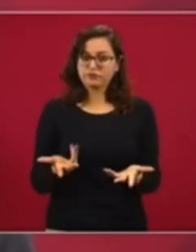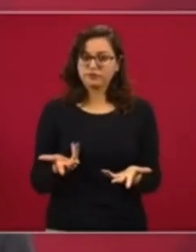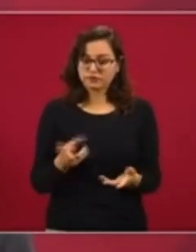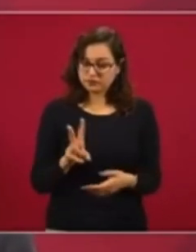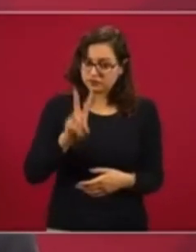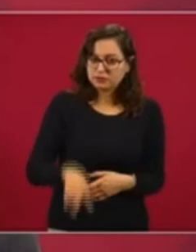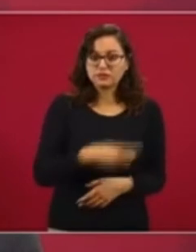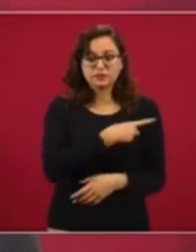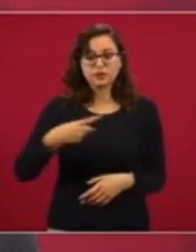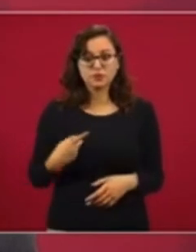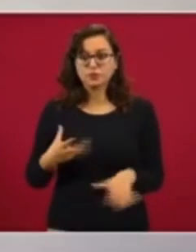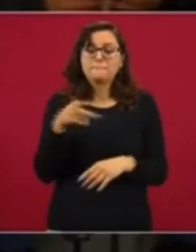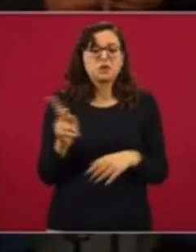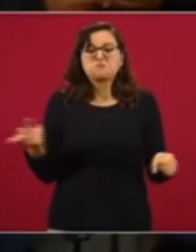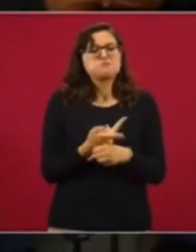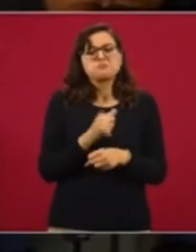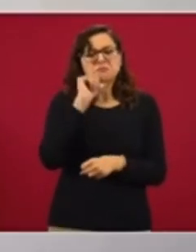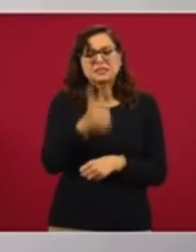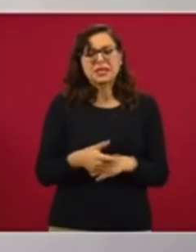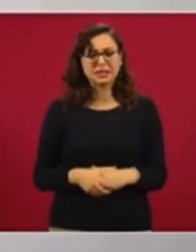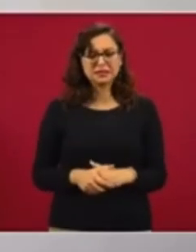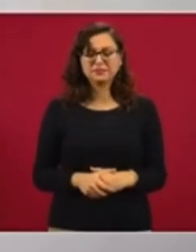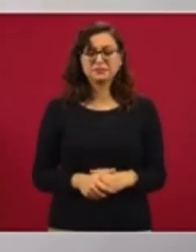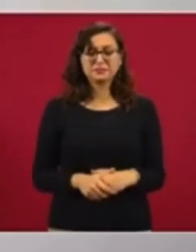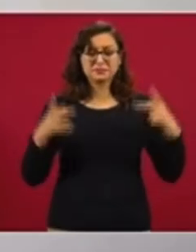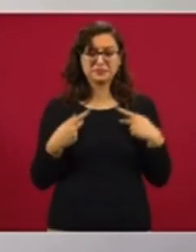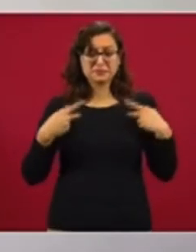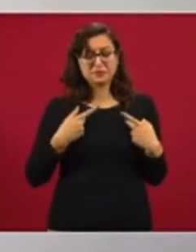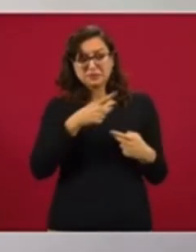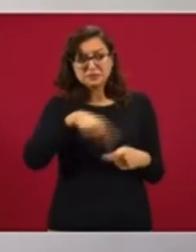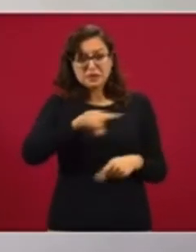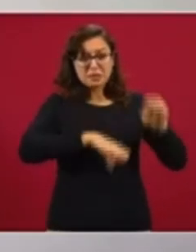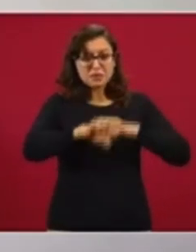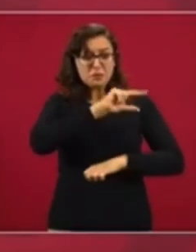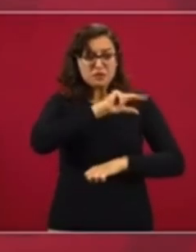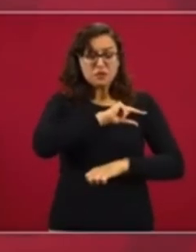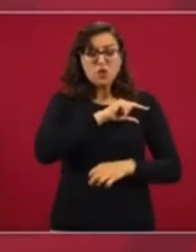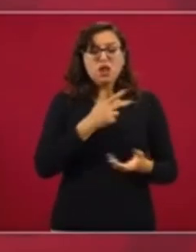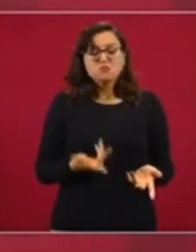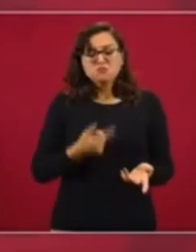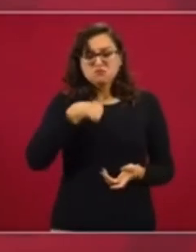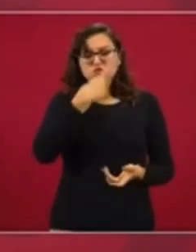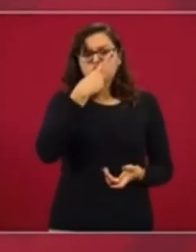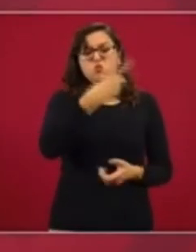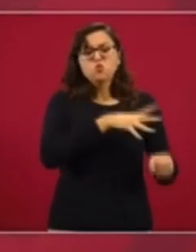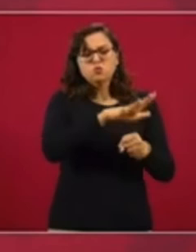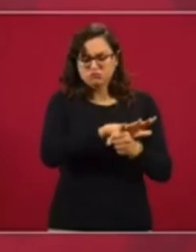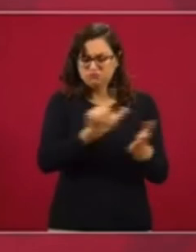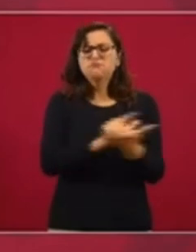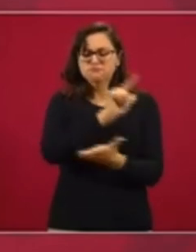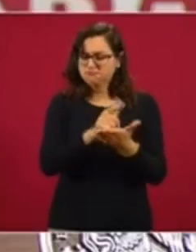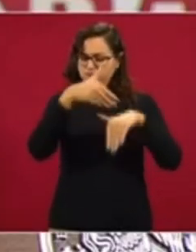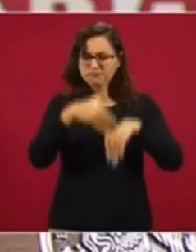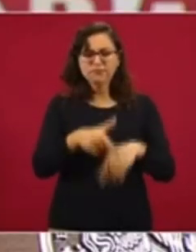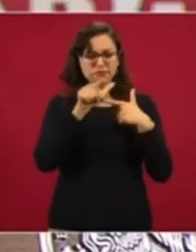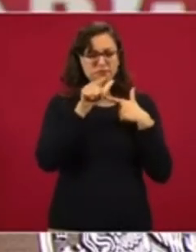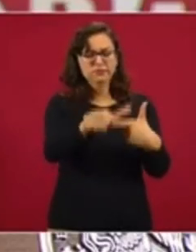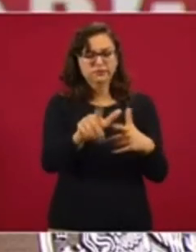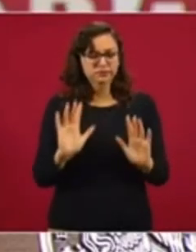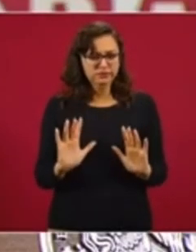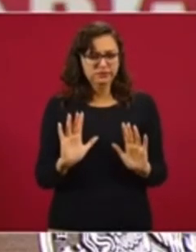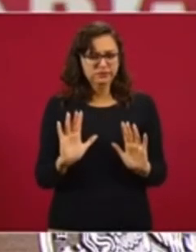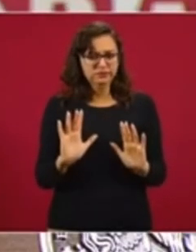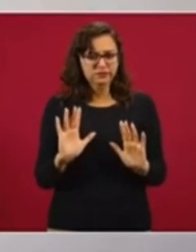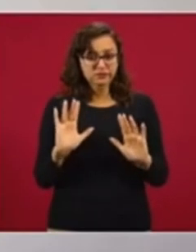una distribución distinta. le digo a los particulares que vamos a seguir aplicando la ley, que no se va a